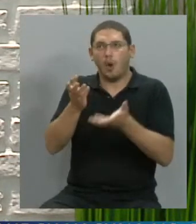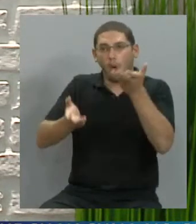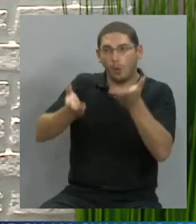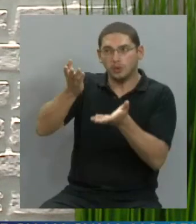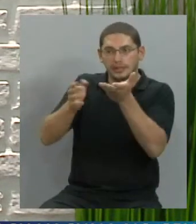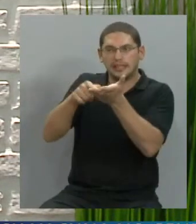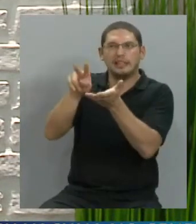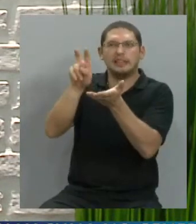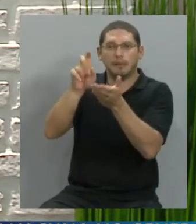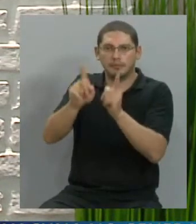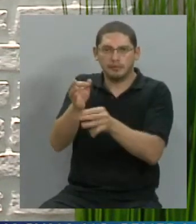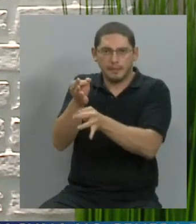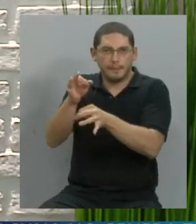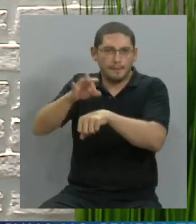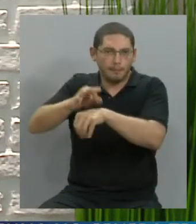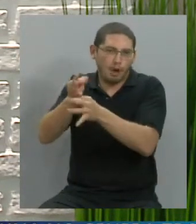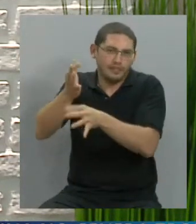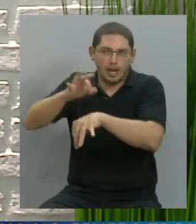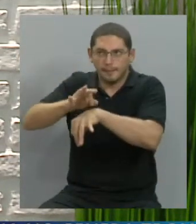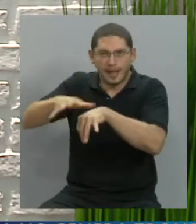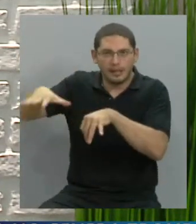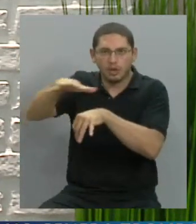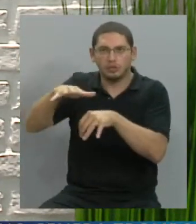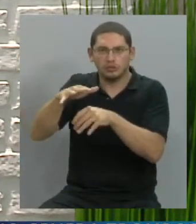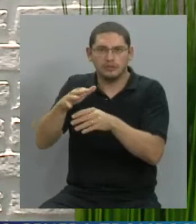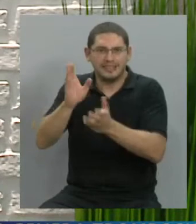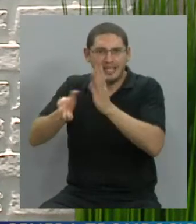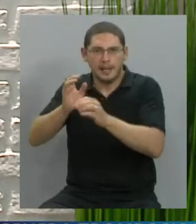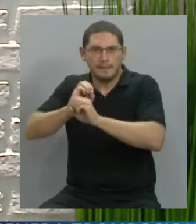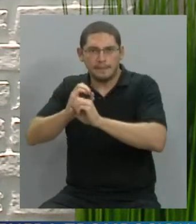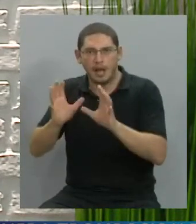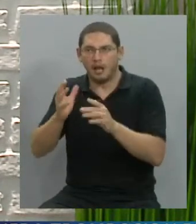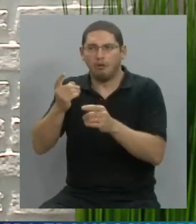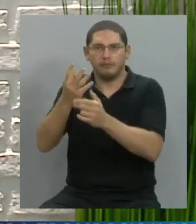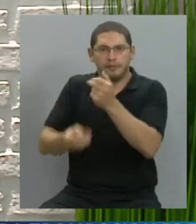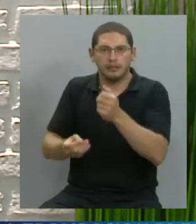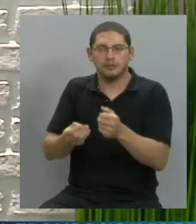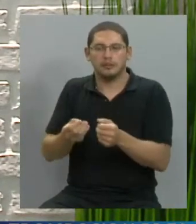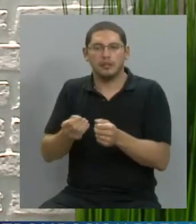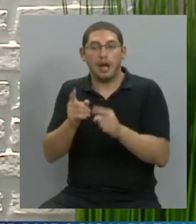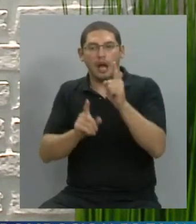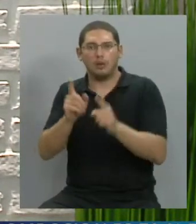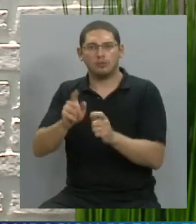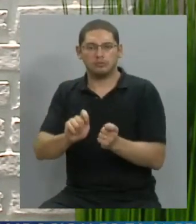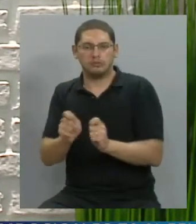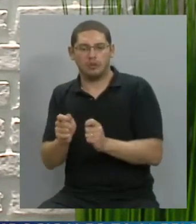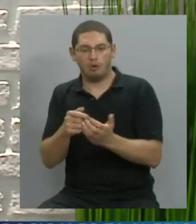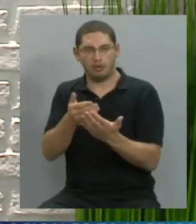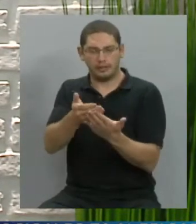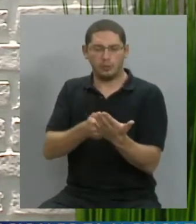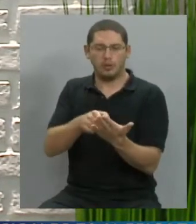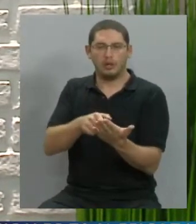respecto a estos médicos que hacen mala praxis, pero alguna vez, teniendo en cuenta que se falsifican, se cambian algunos